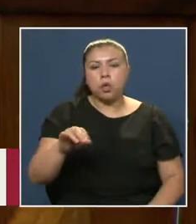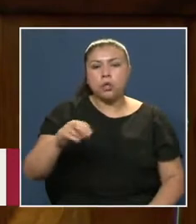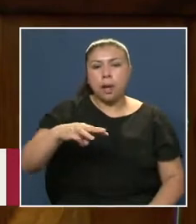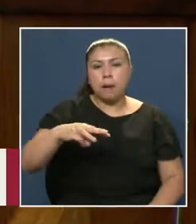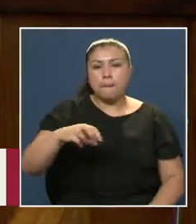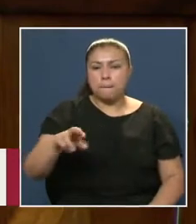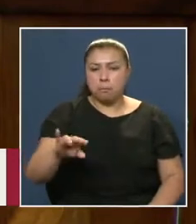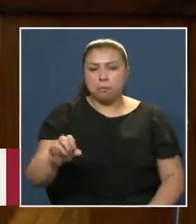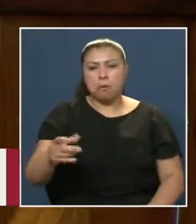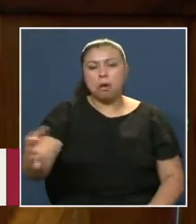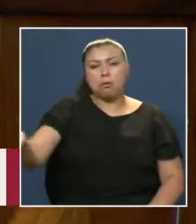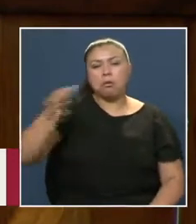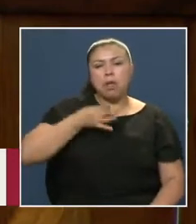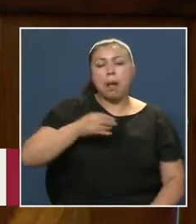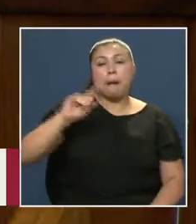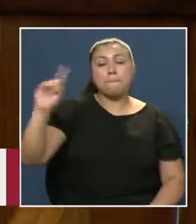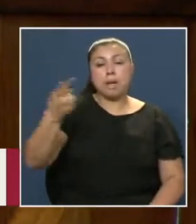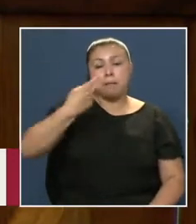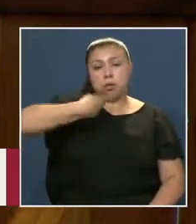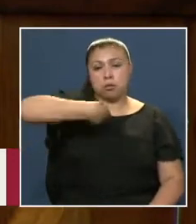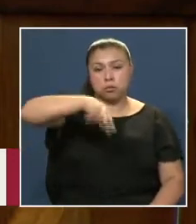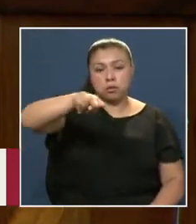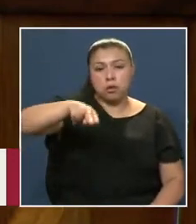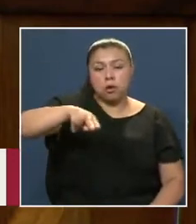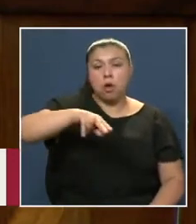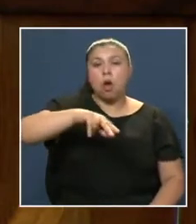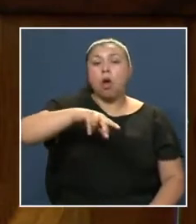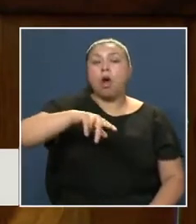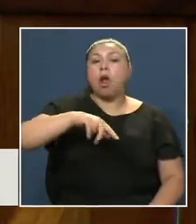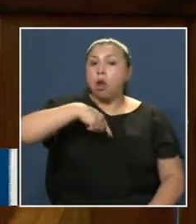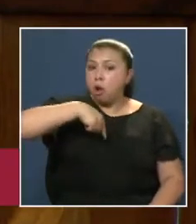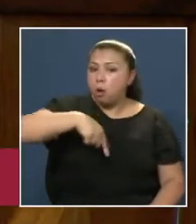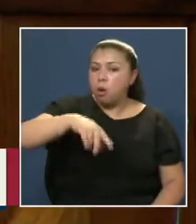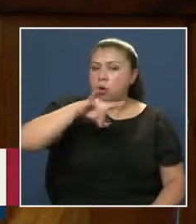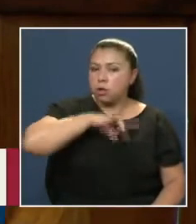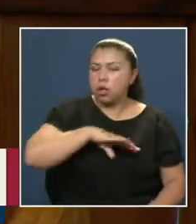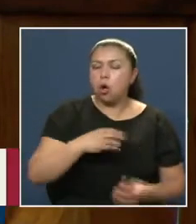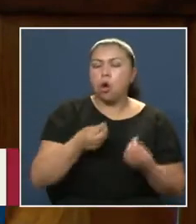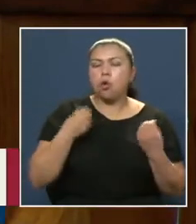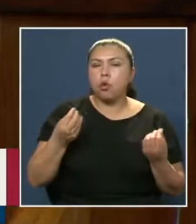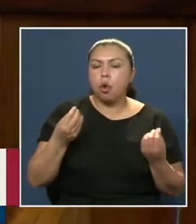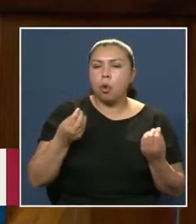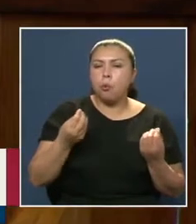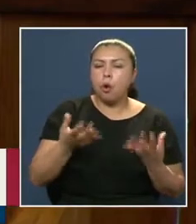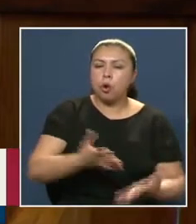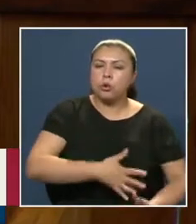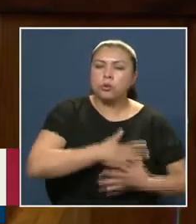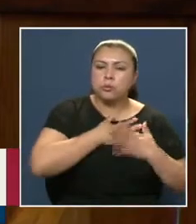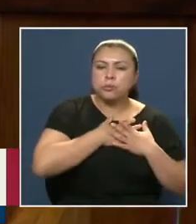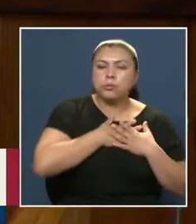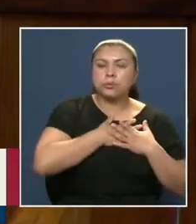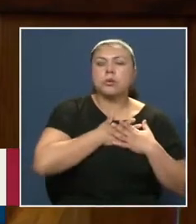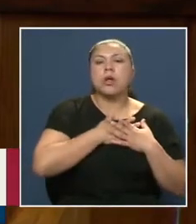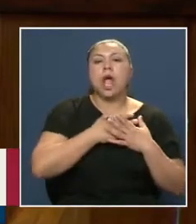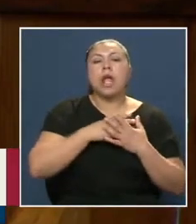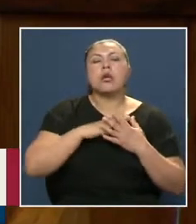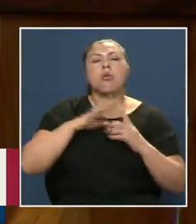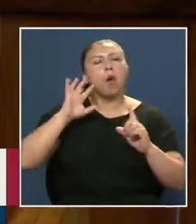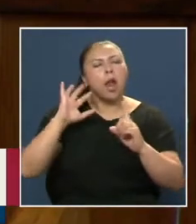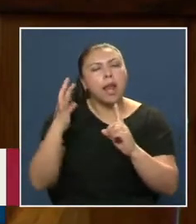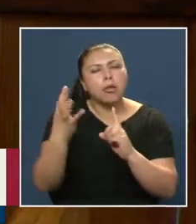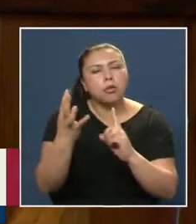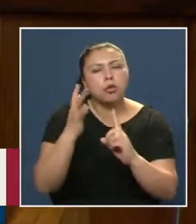Primero Nortino Luego Chileno Como una forma De cultivar El amor Por las raíces Y el entorno